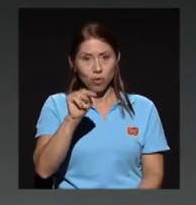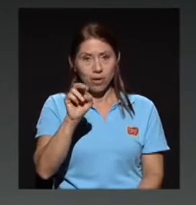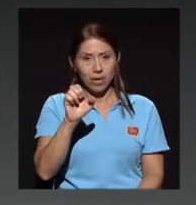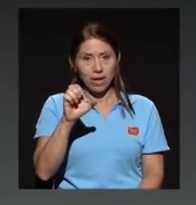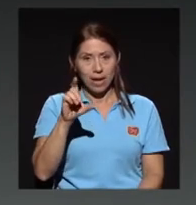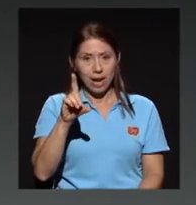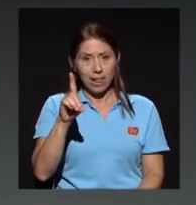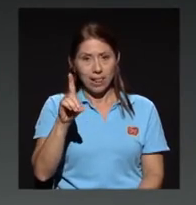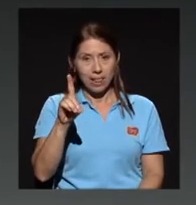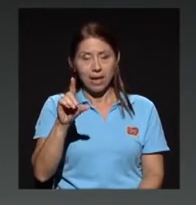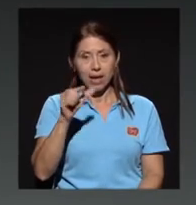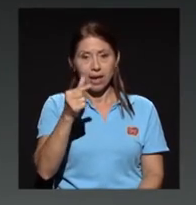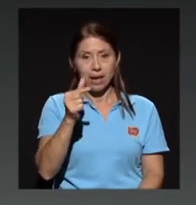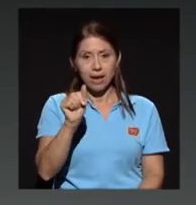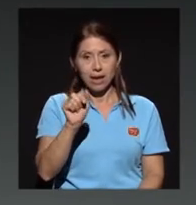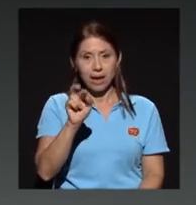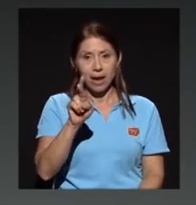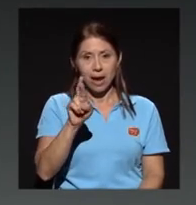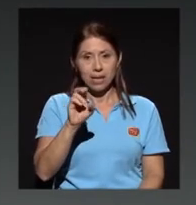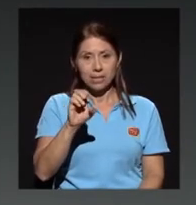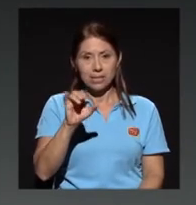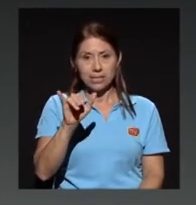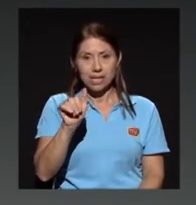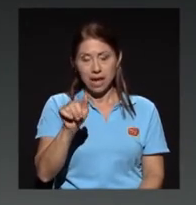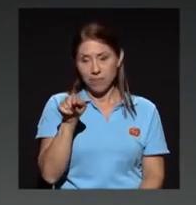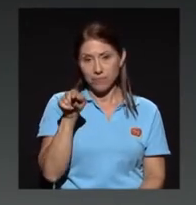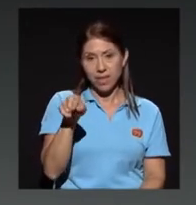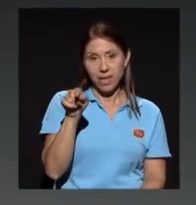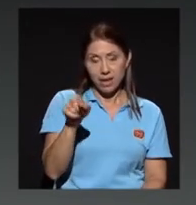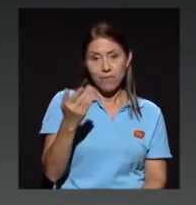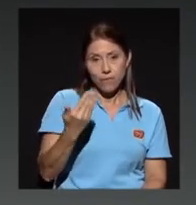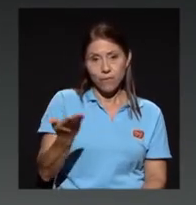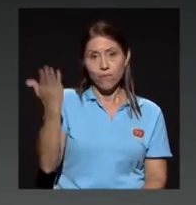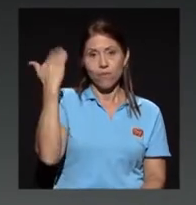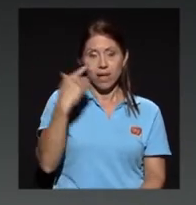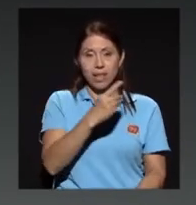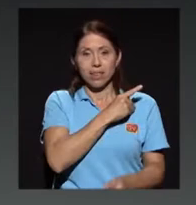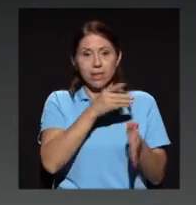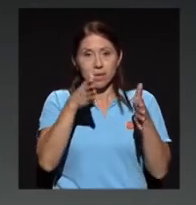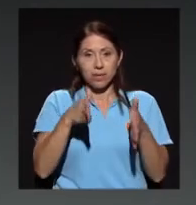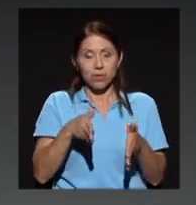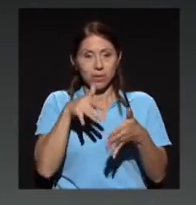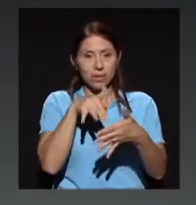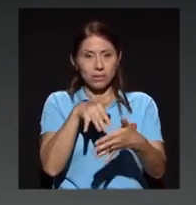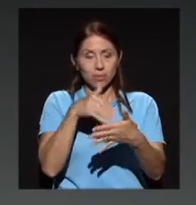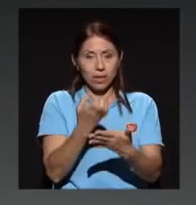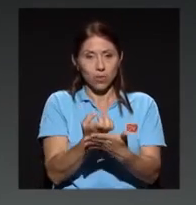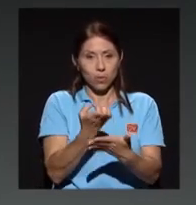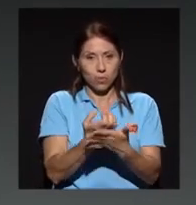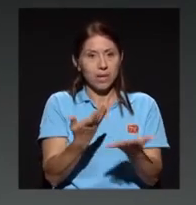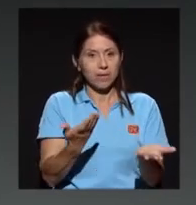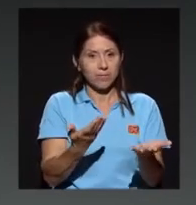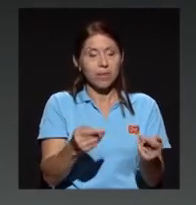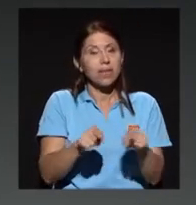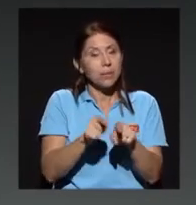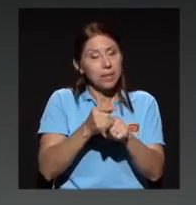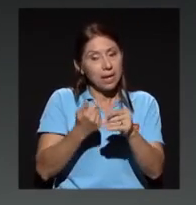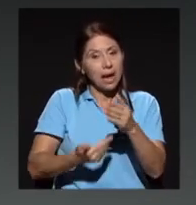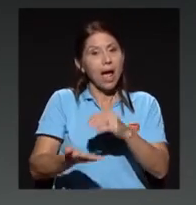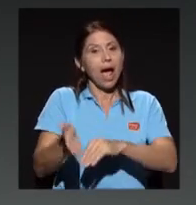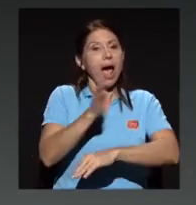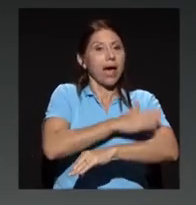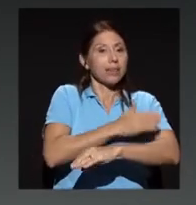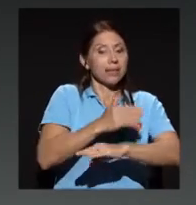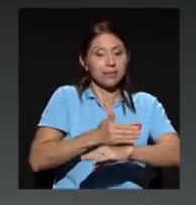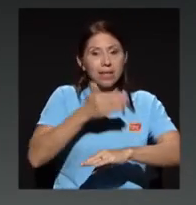fue el director de la Escuela de Economía. Tuvo otros puestos antes y después,